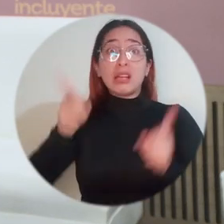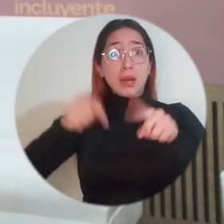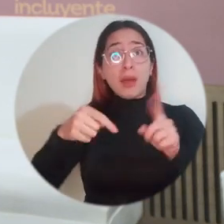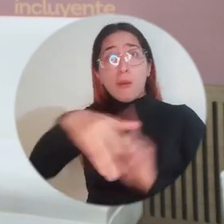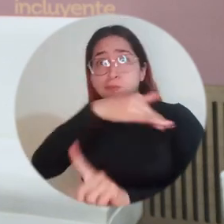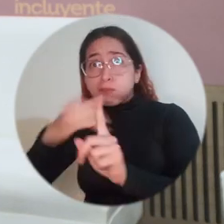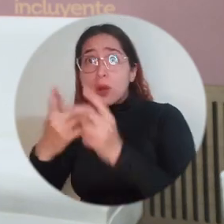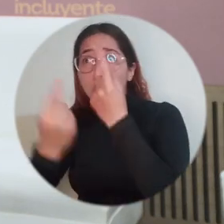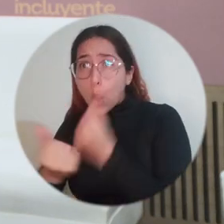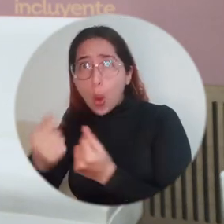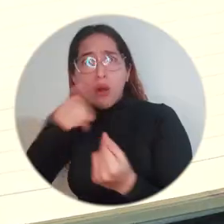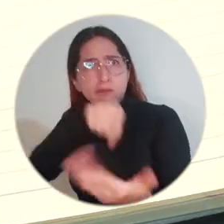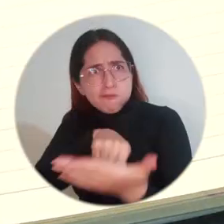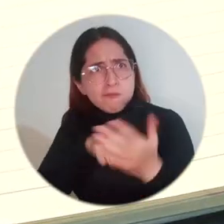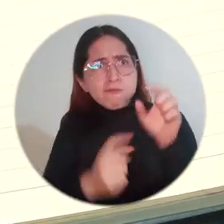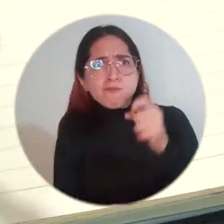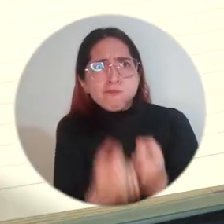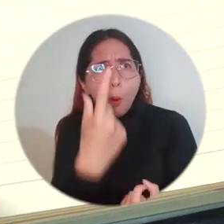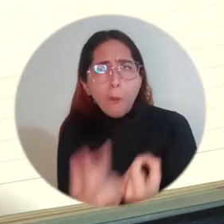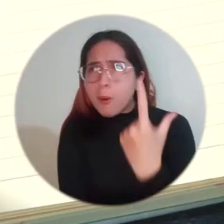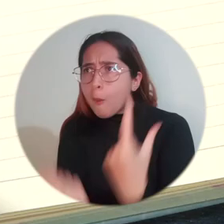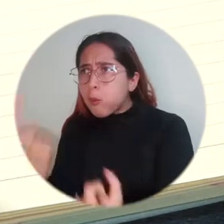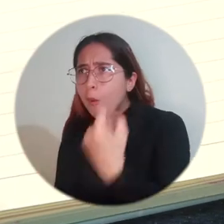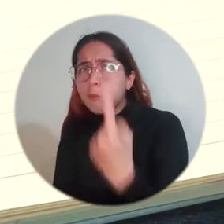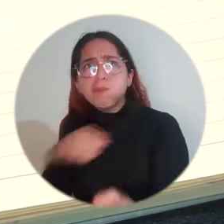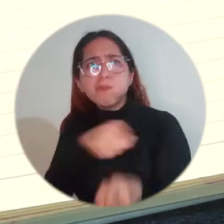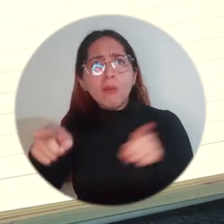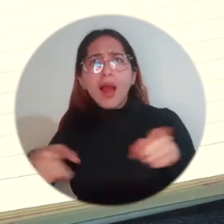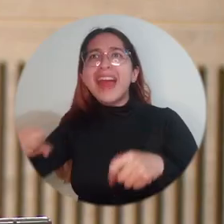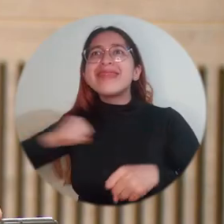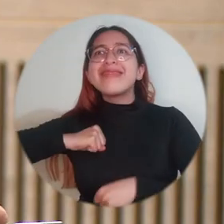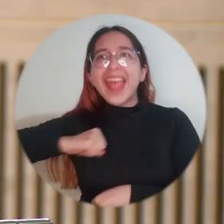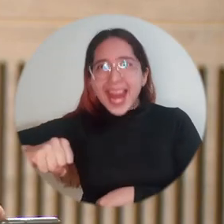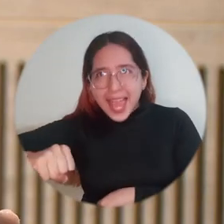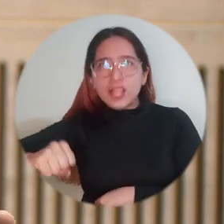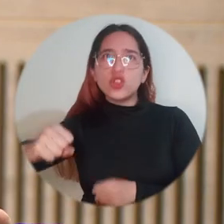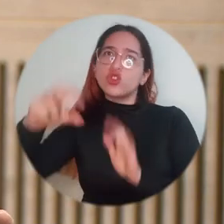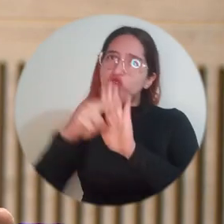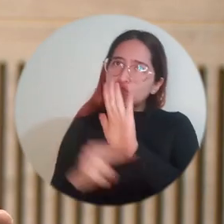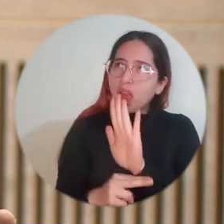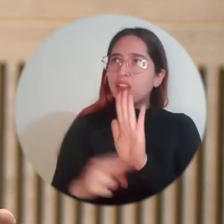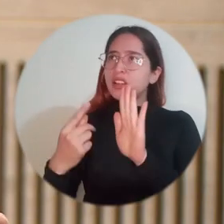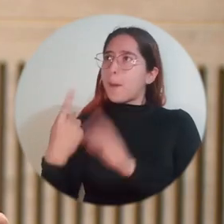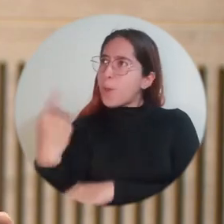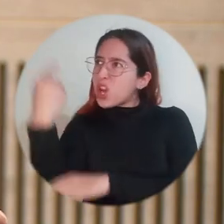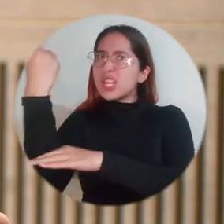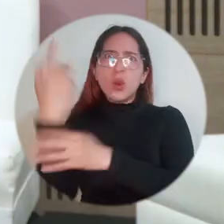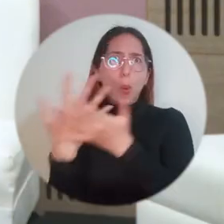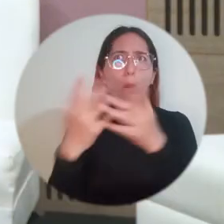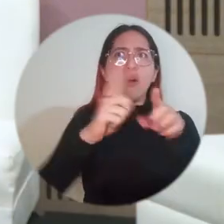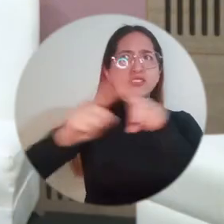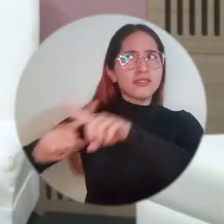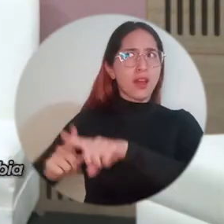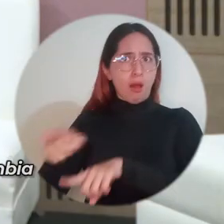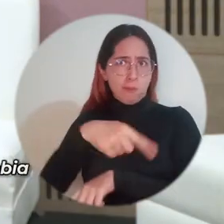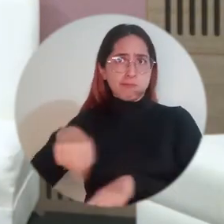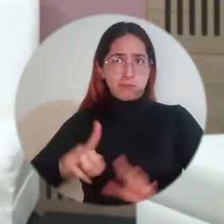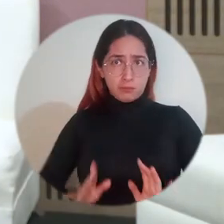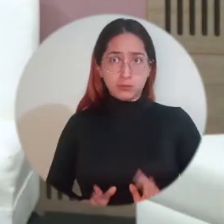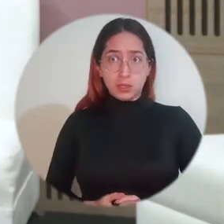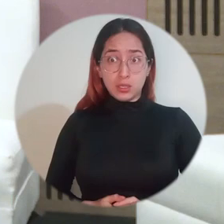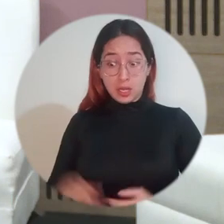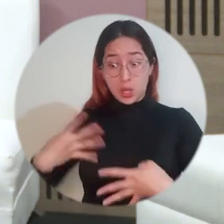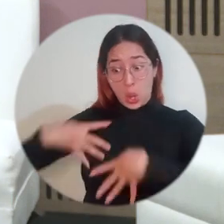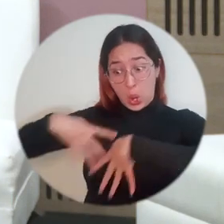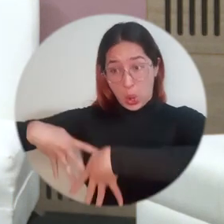diferentes modelos económicos y de allí también han nacido derechos como los derechos civiles y políticos. La manifestación